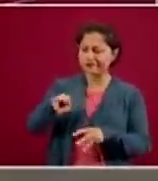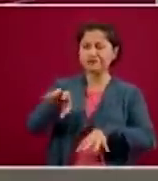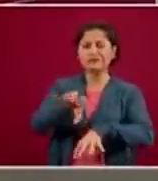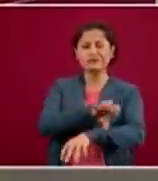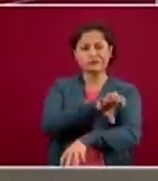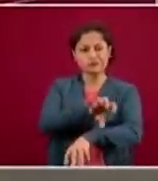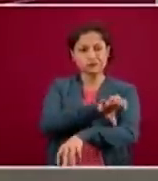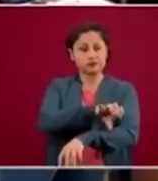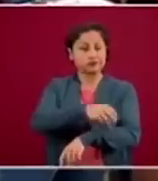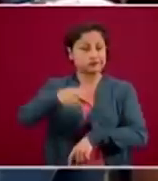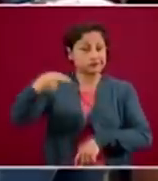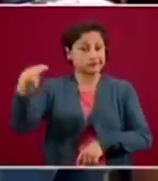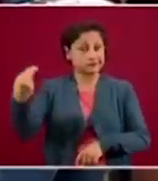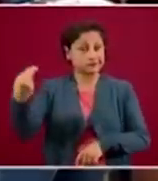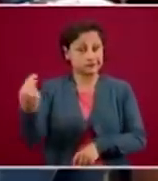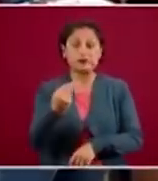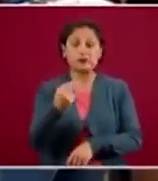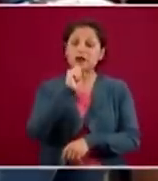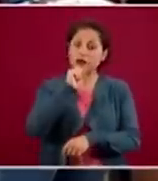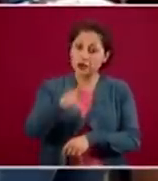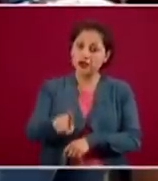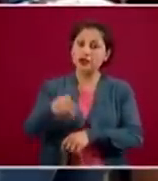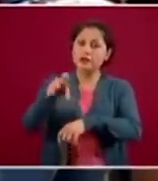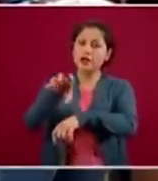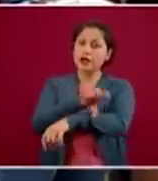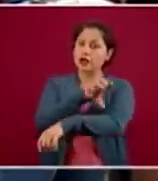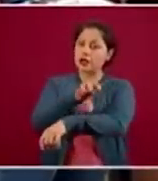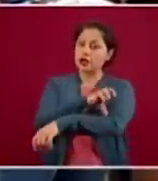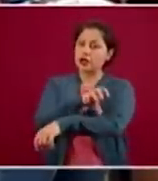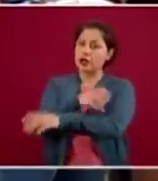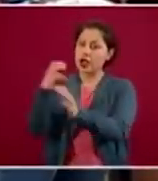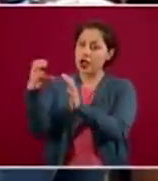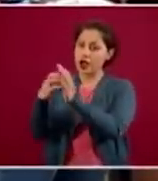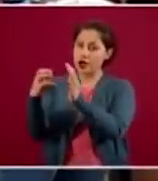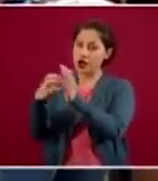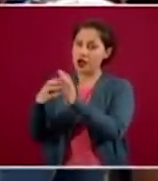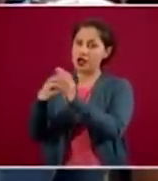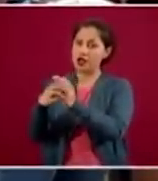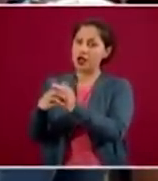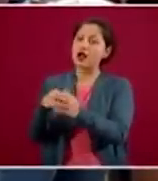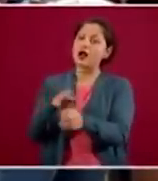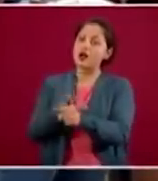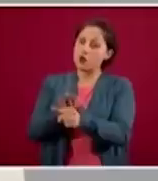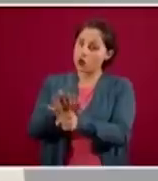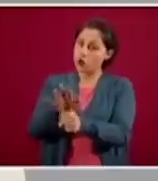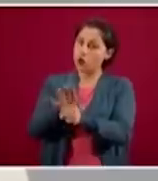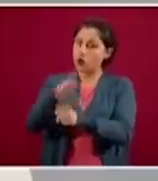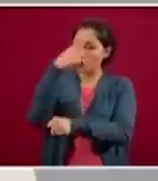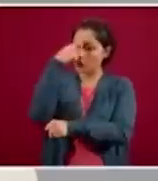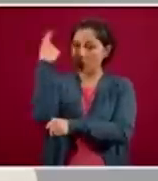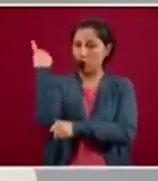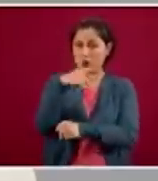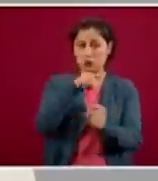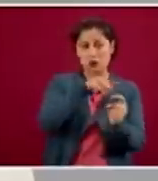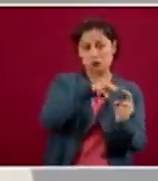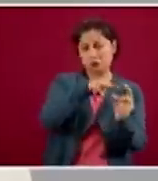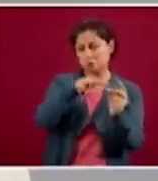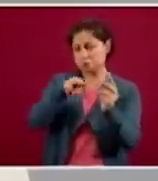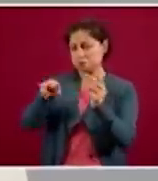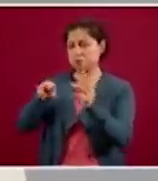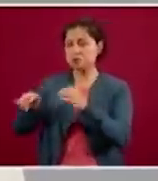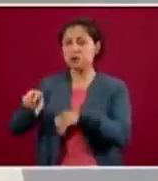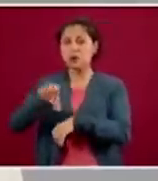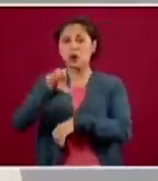circuito eléctrico tiene que ser competente. Todos esos detalles, algunos son ingenieriles, otros son orgánicos, tienen que estar las